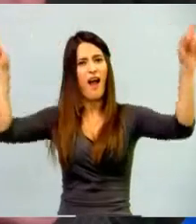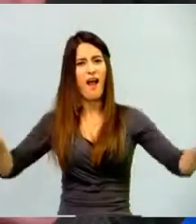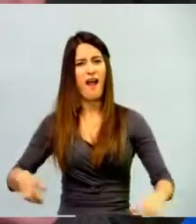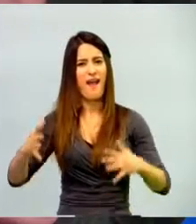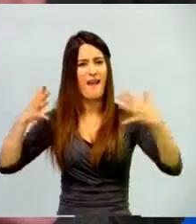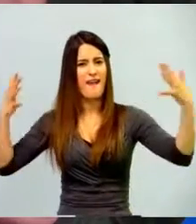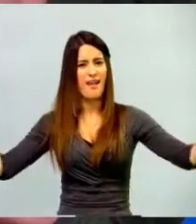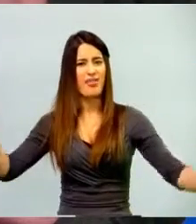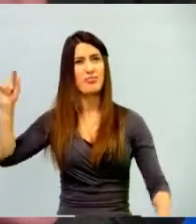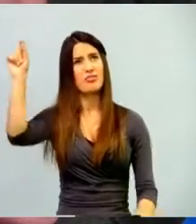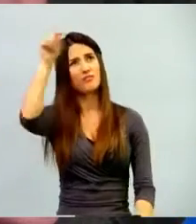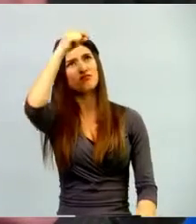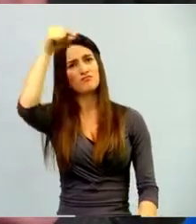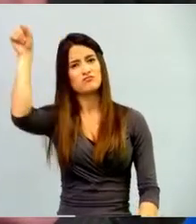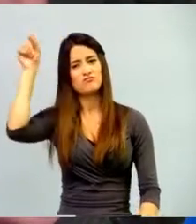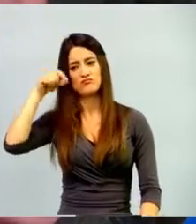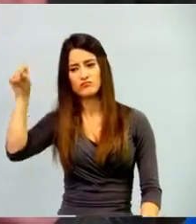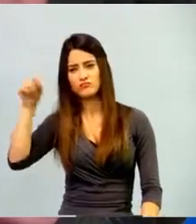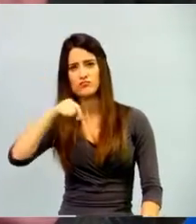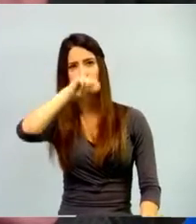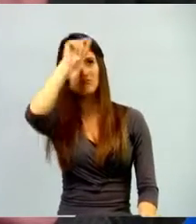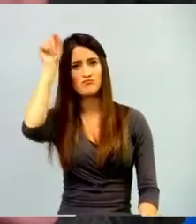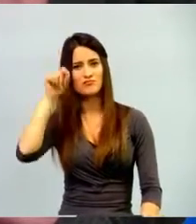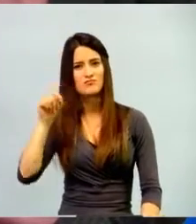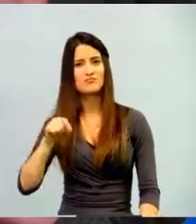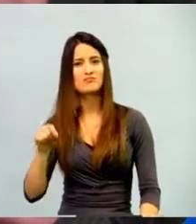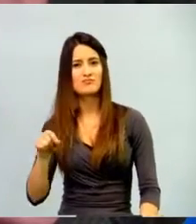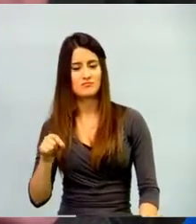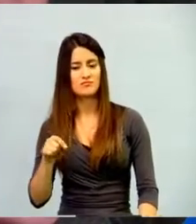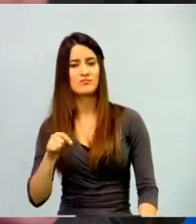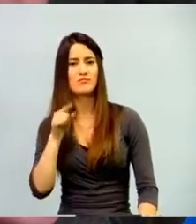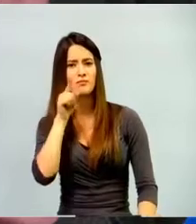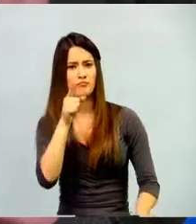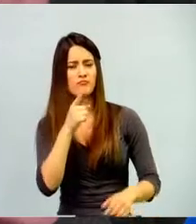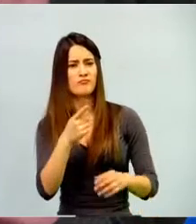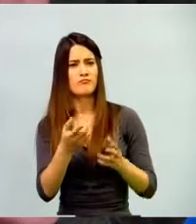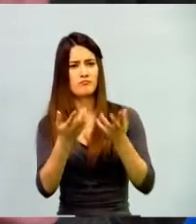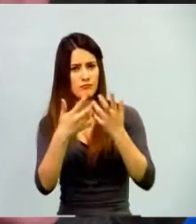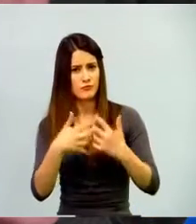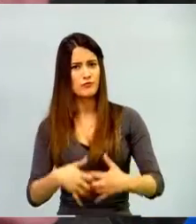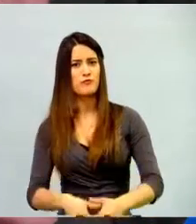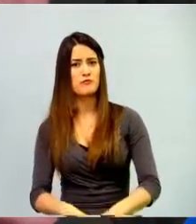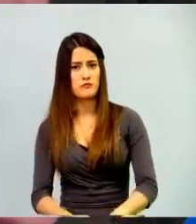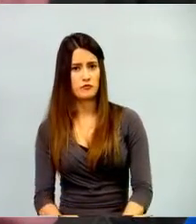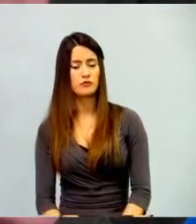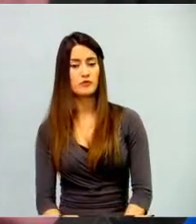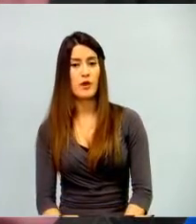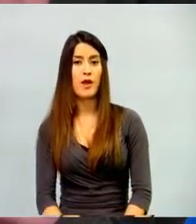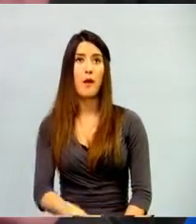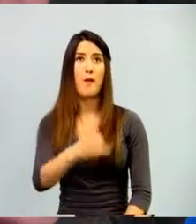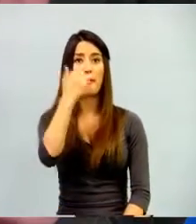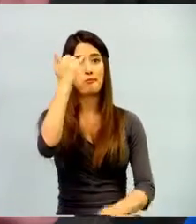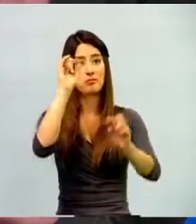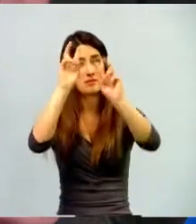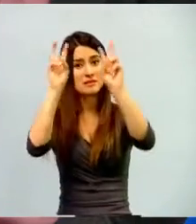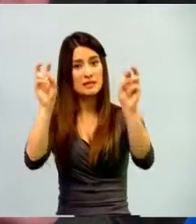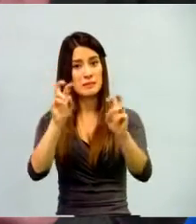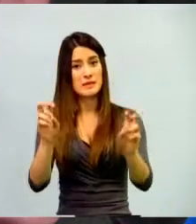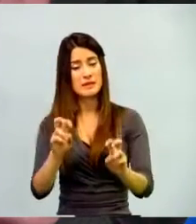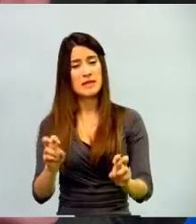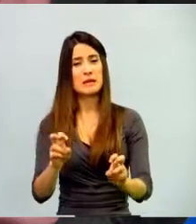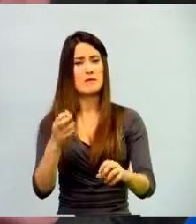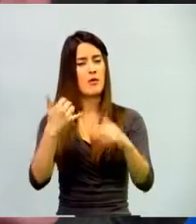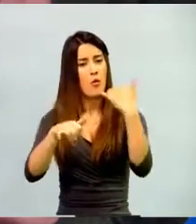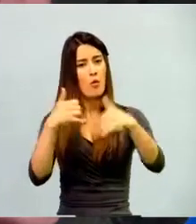Entonces, tal vez la manera en la que se puede utilizar y la que se pueden hacer mejor las cosas es cuando se logra que los contenidos y los juegos sean portables.